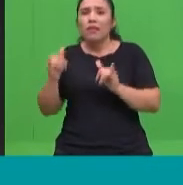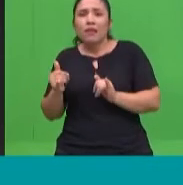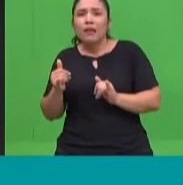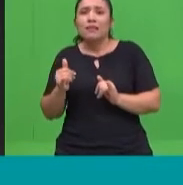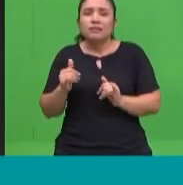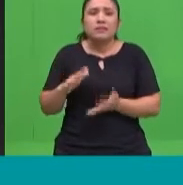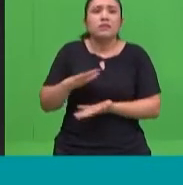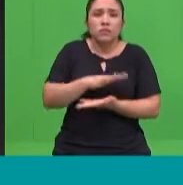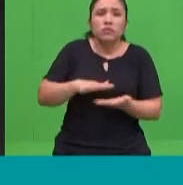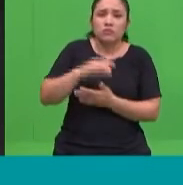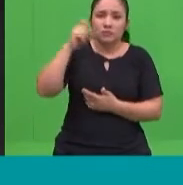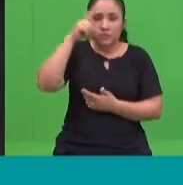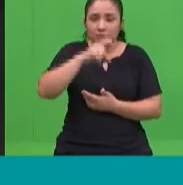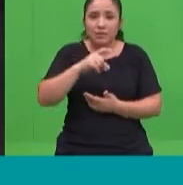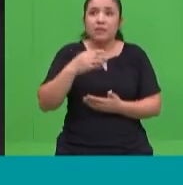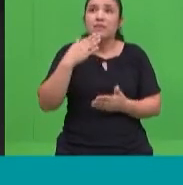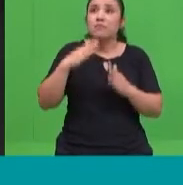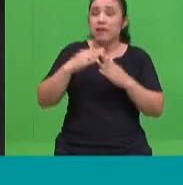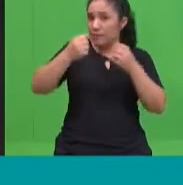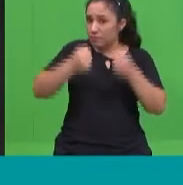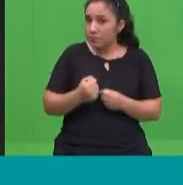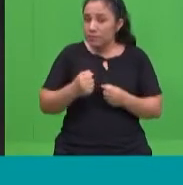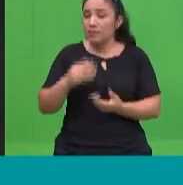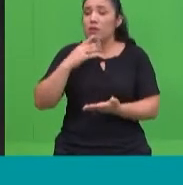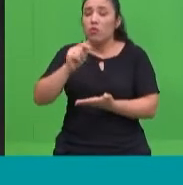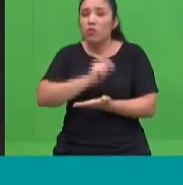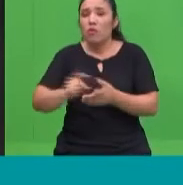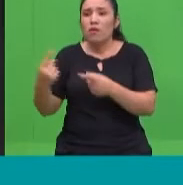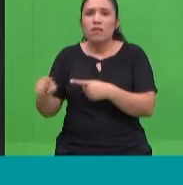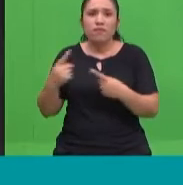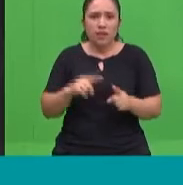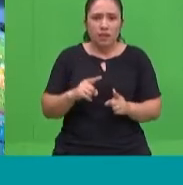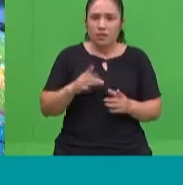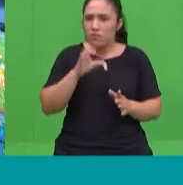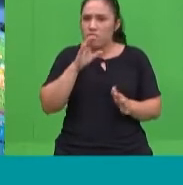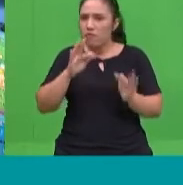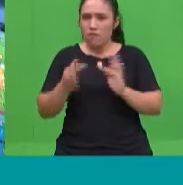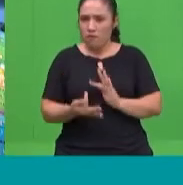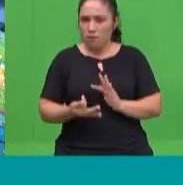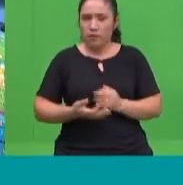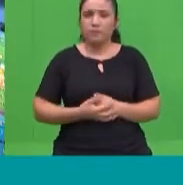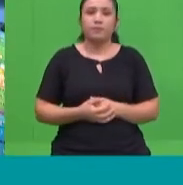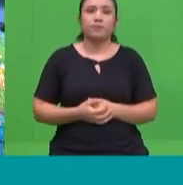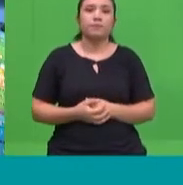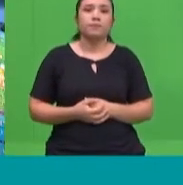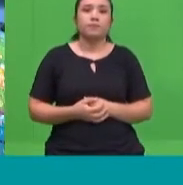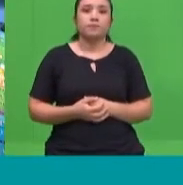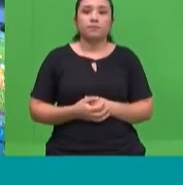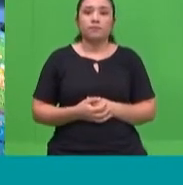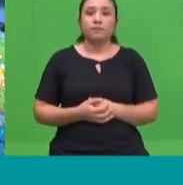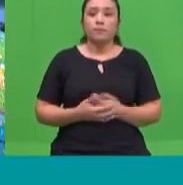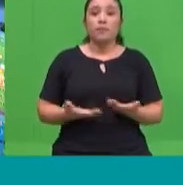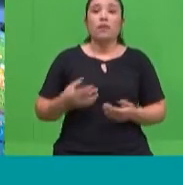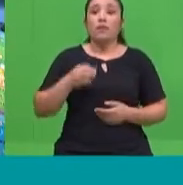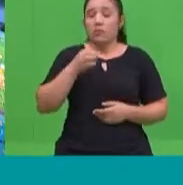realmente que sea confortable, donde, como decimos muchas veces, de gusto estar? Sí. Cuando hablamos de crianza positiva, inclusive nosotros tenemos una